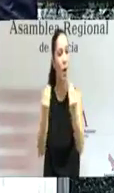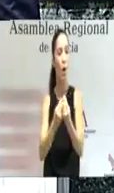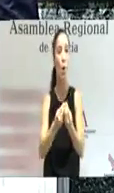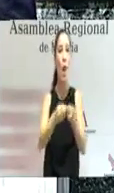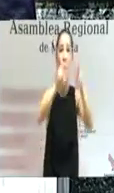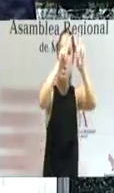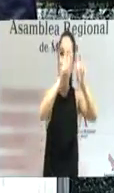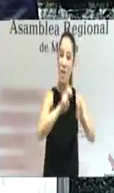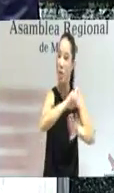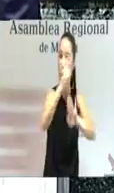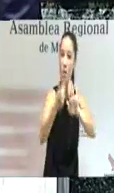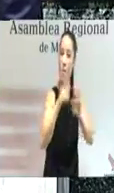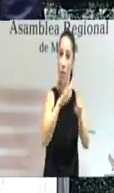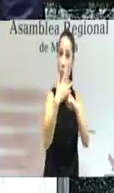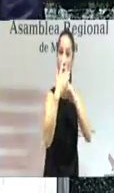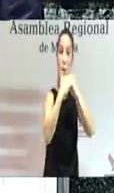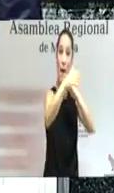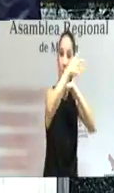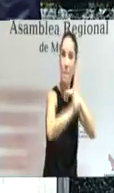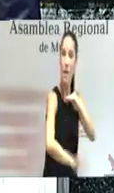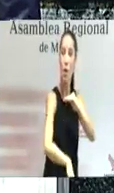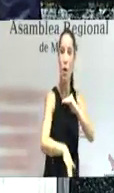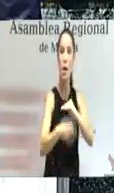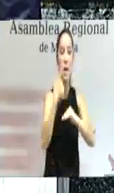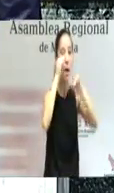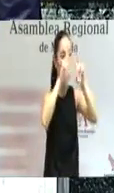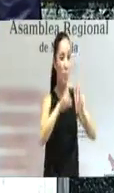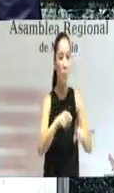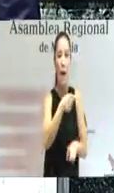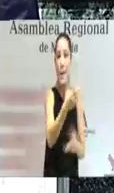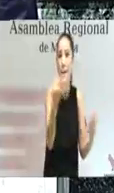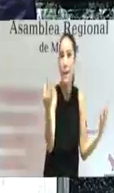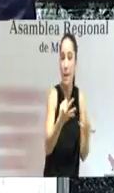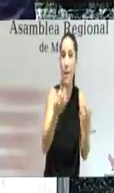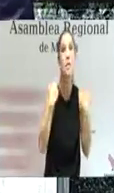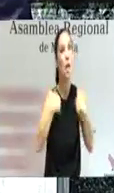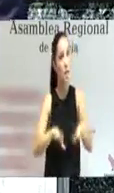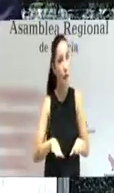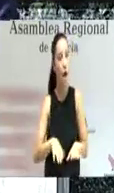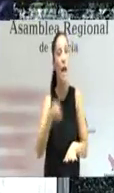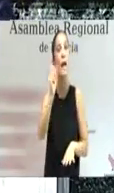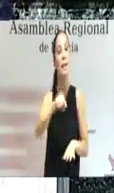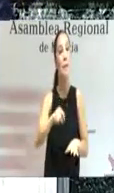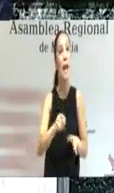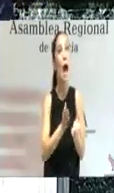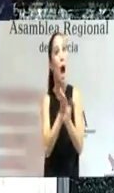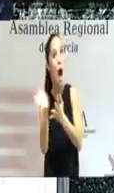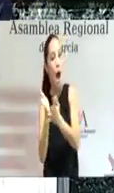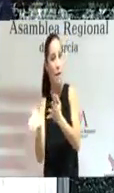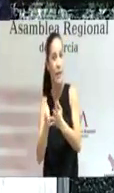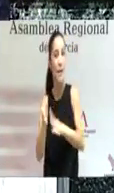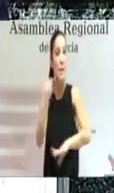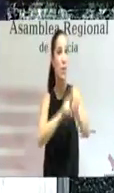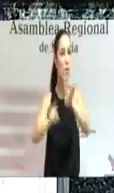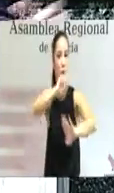completo de la situación del Mar Menor para evaluar todas las circunstancias concurrentes y las alternativas de una solución integral.